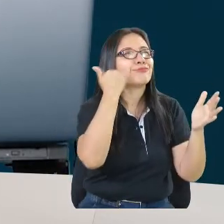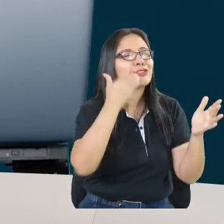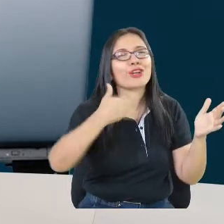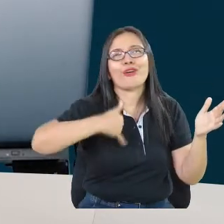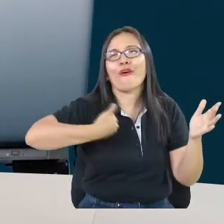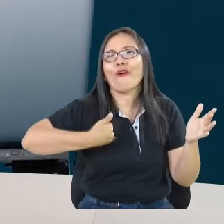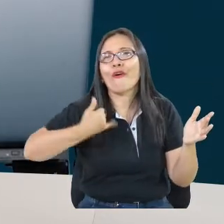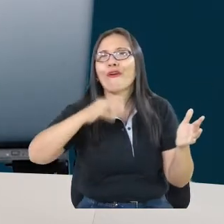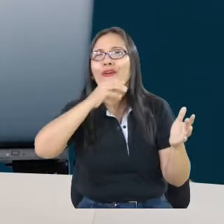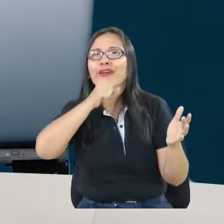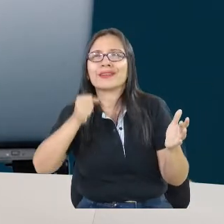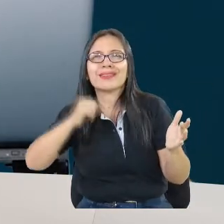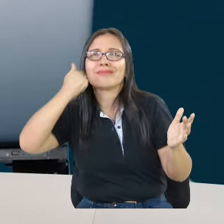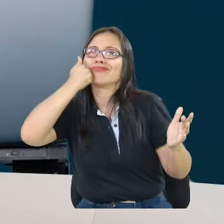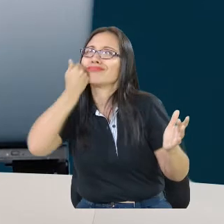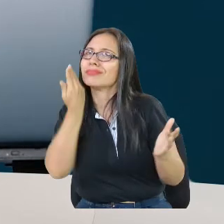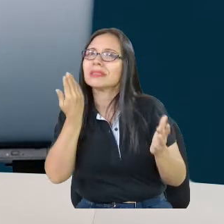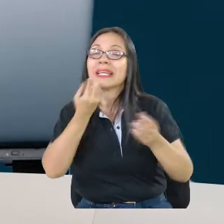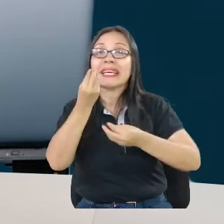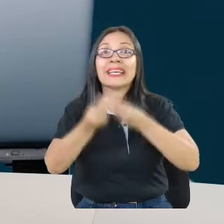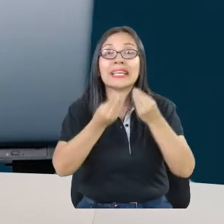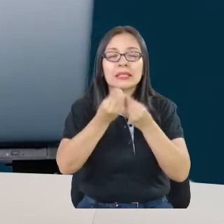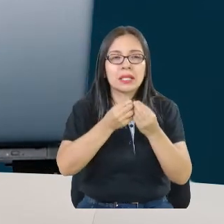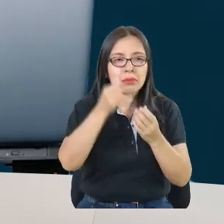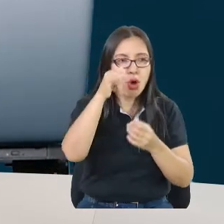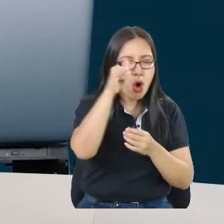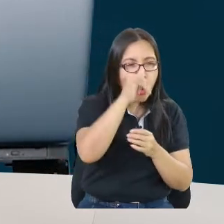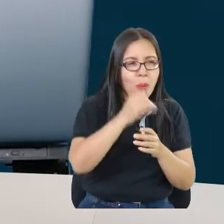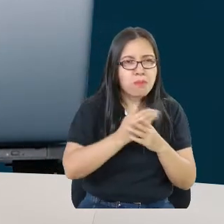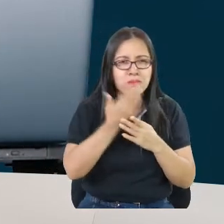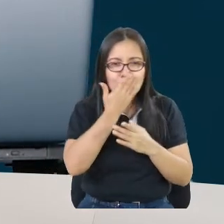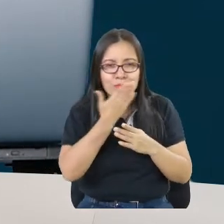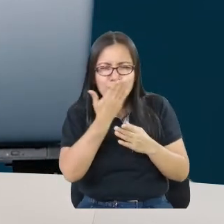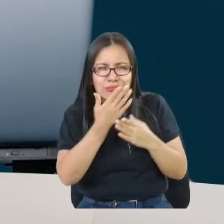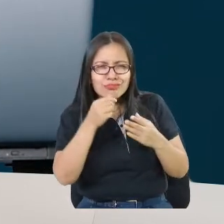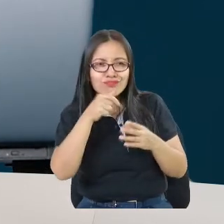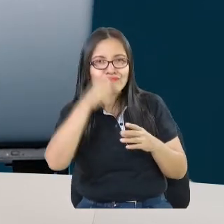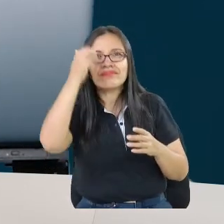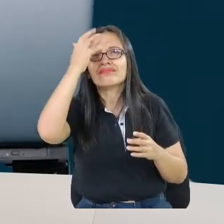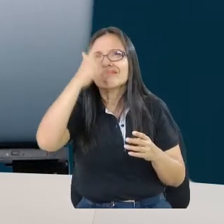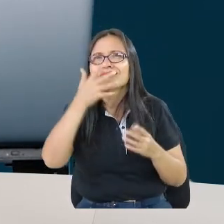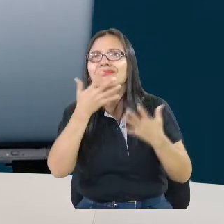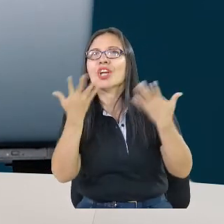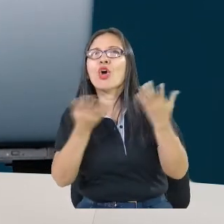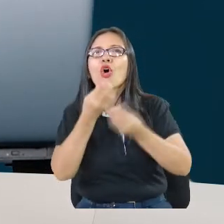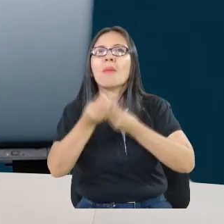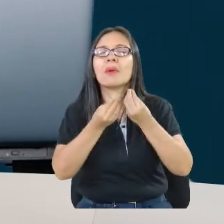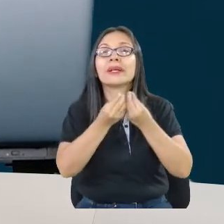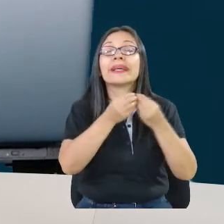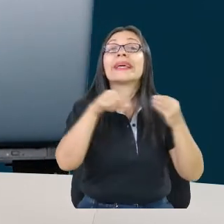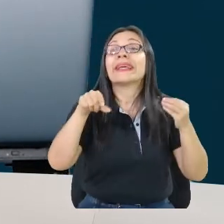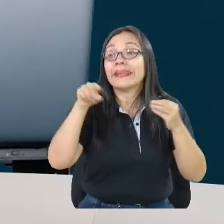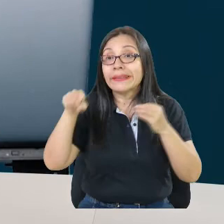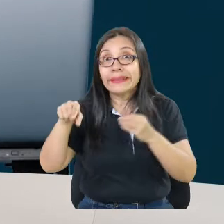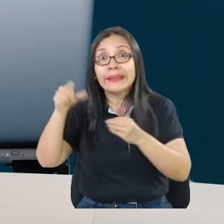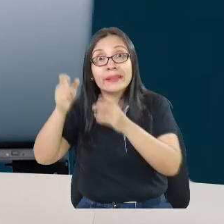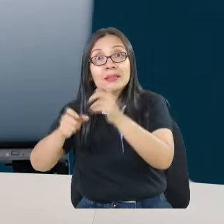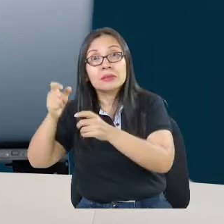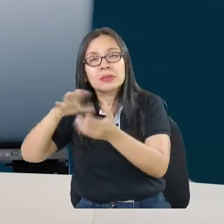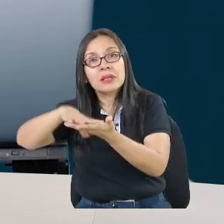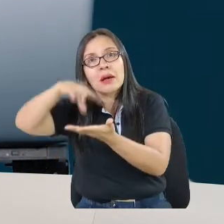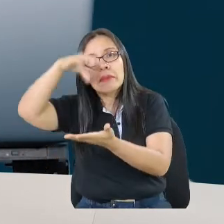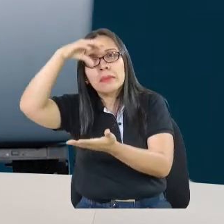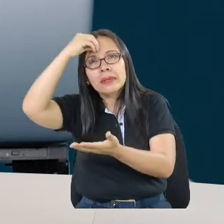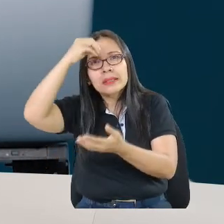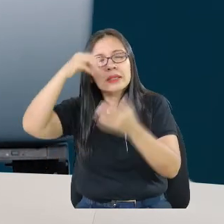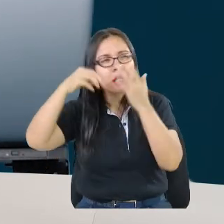población. Realizamos experimentos y a través del experimento ellos entienden cómo se comportan X o Y variables, qué